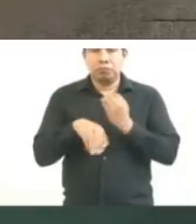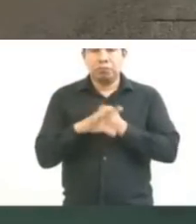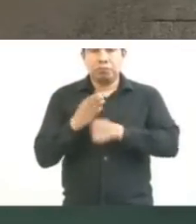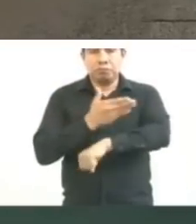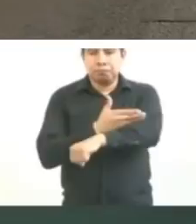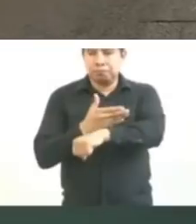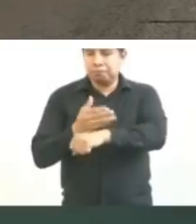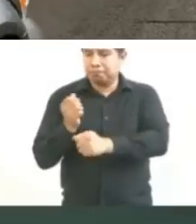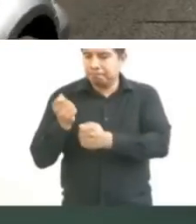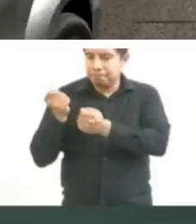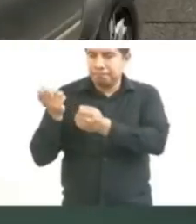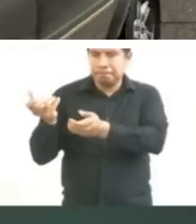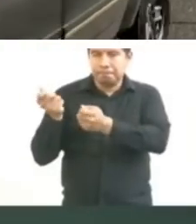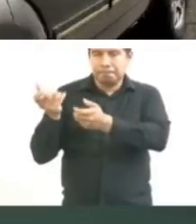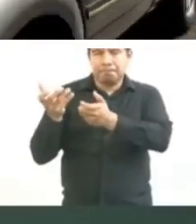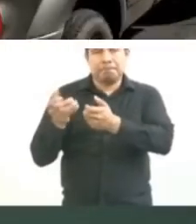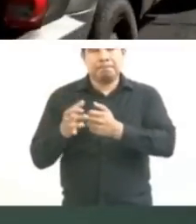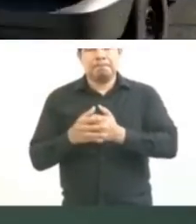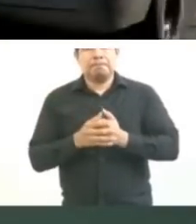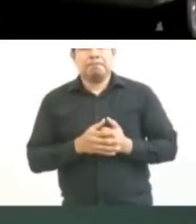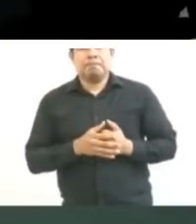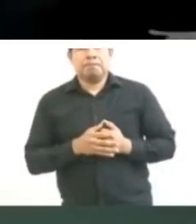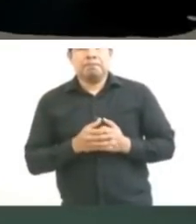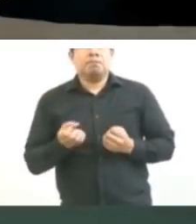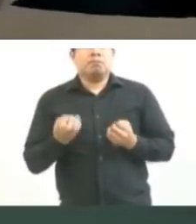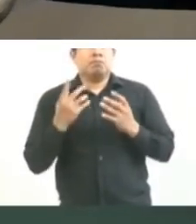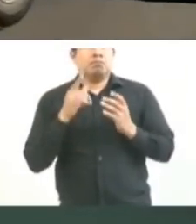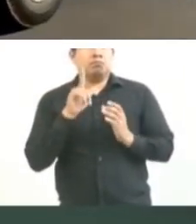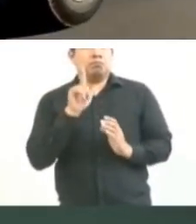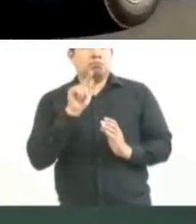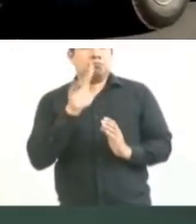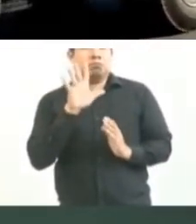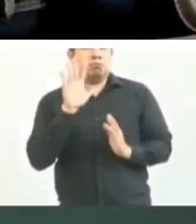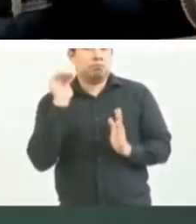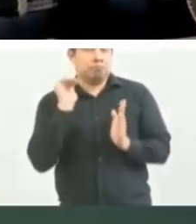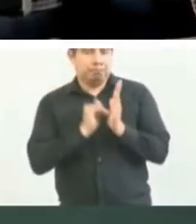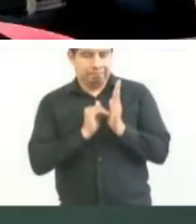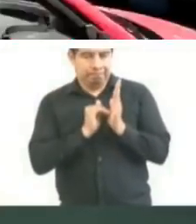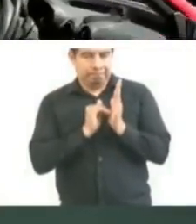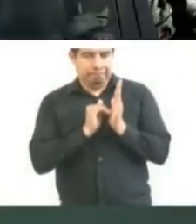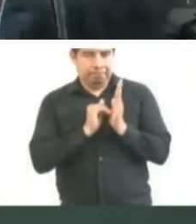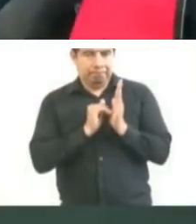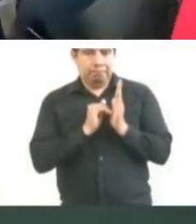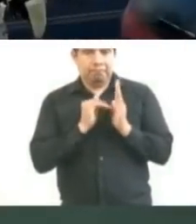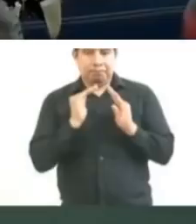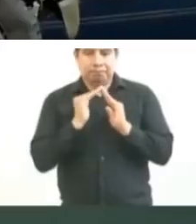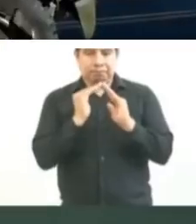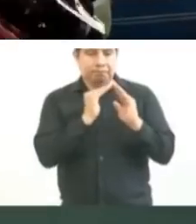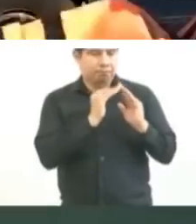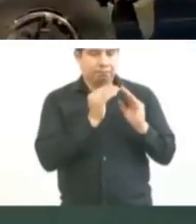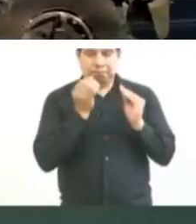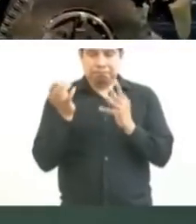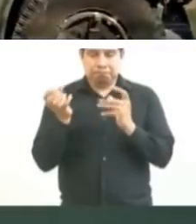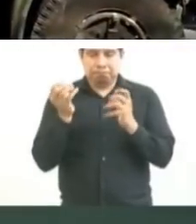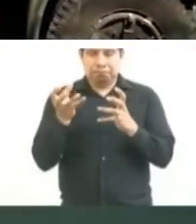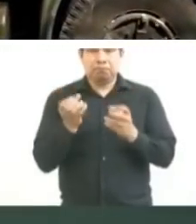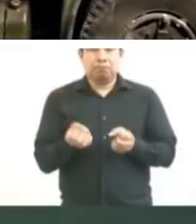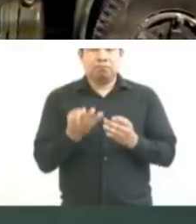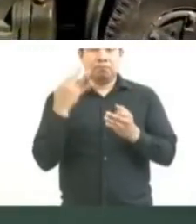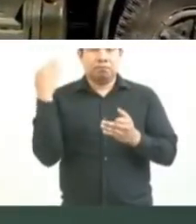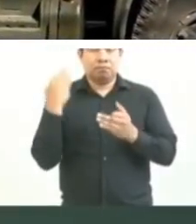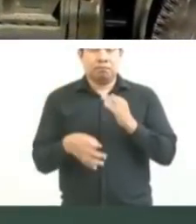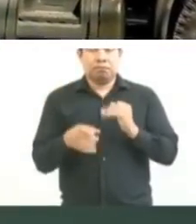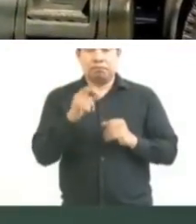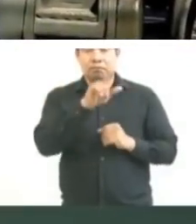de electrodomésticos a 75 mil viviendas. Nos faltan